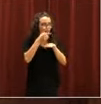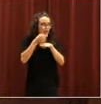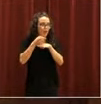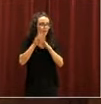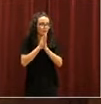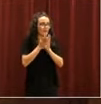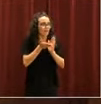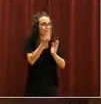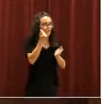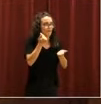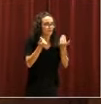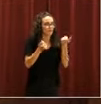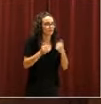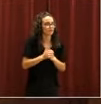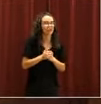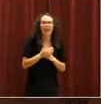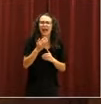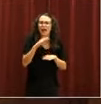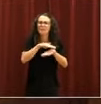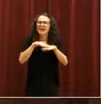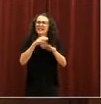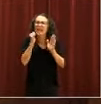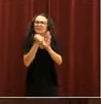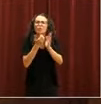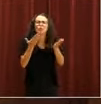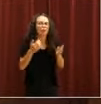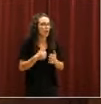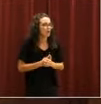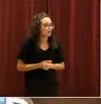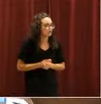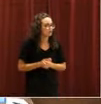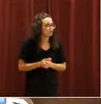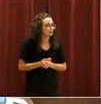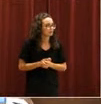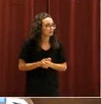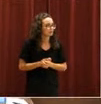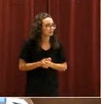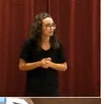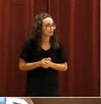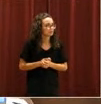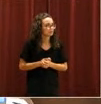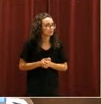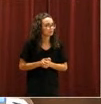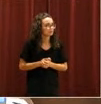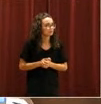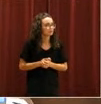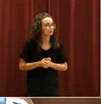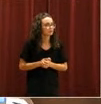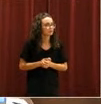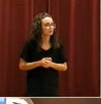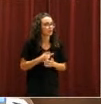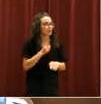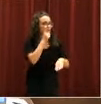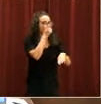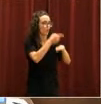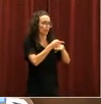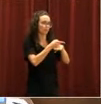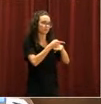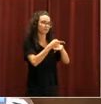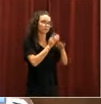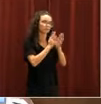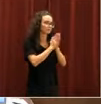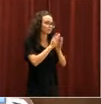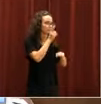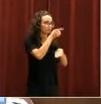ordenadores. ¿En base a qué artículo, señor presidente? Señora Garrido, la llamo al orden por primera vez. A favor